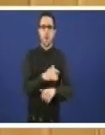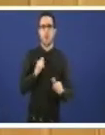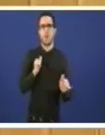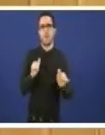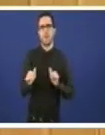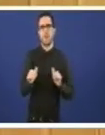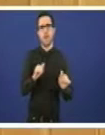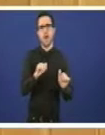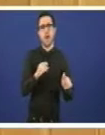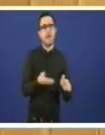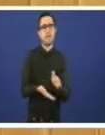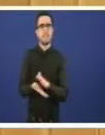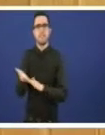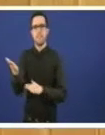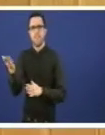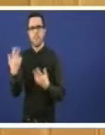plan de residuos do goberno Fraga